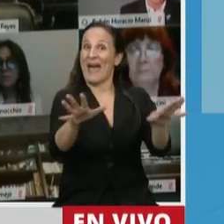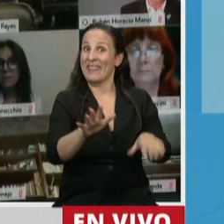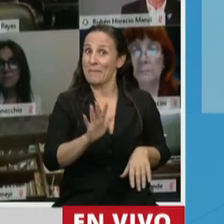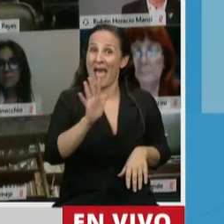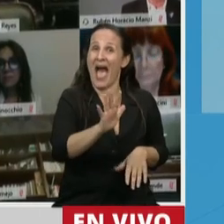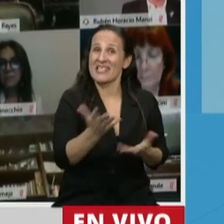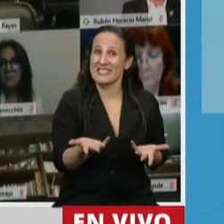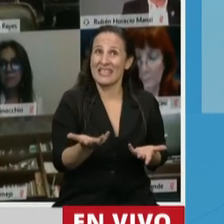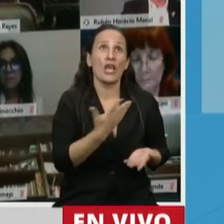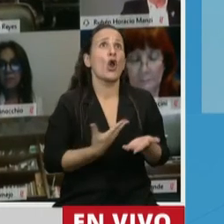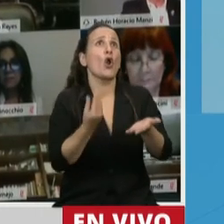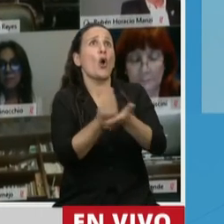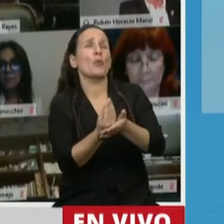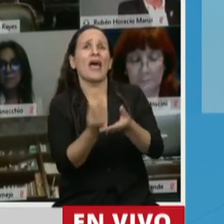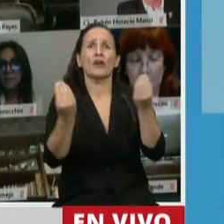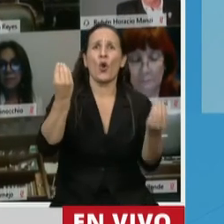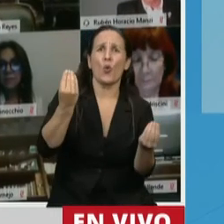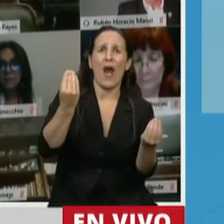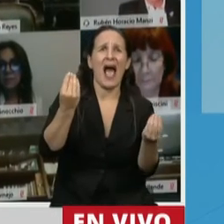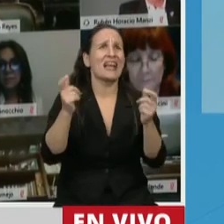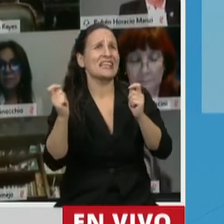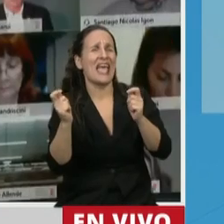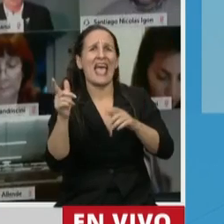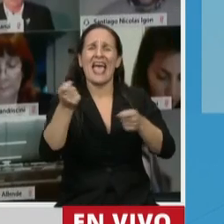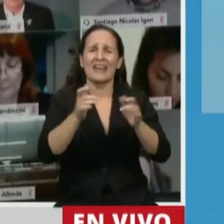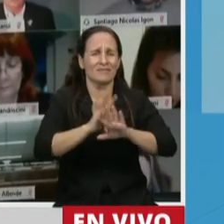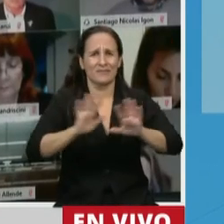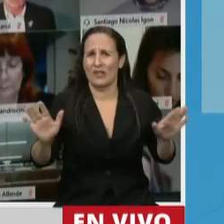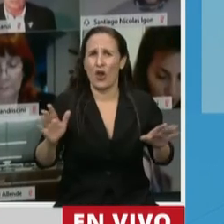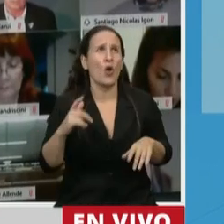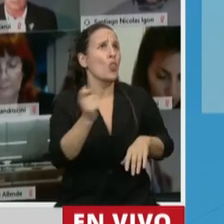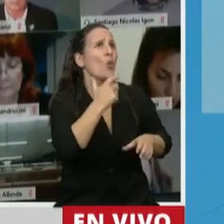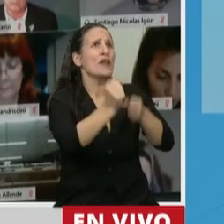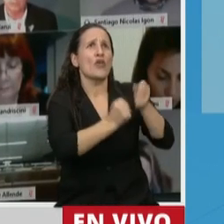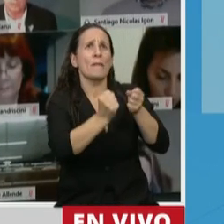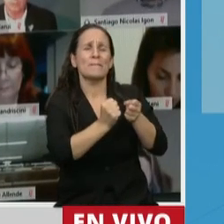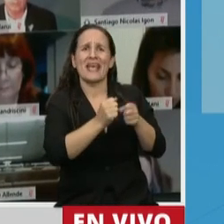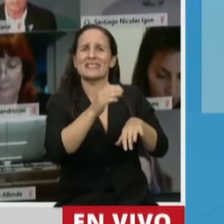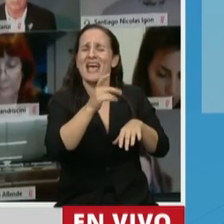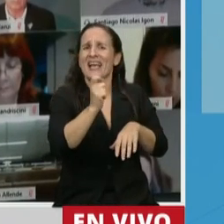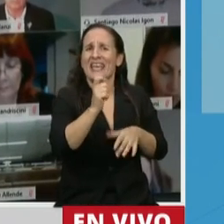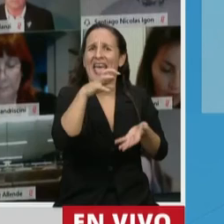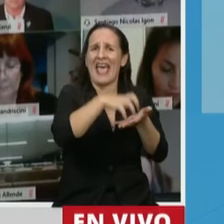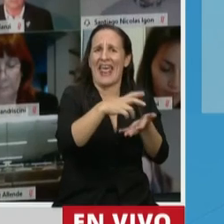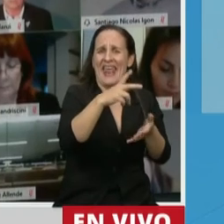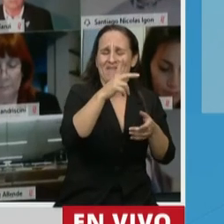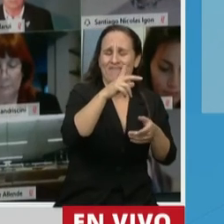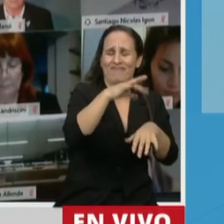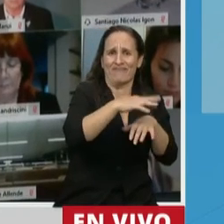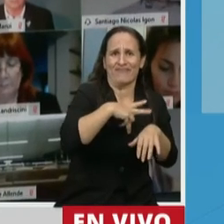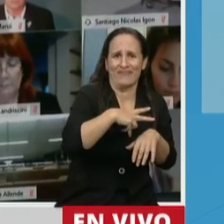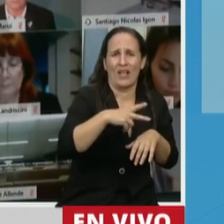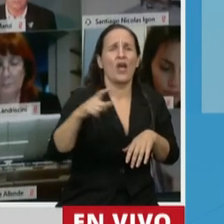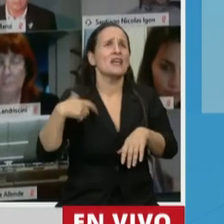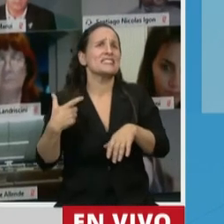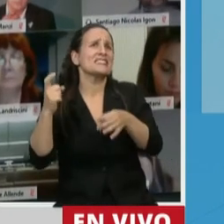a qué gobierno depende un hospital y qué empresario es dueño del sanatorio y a qué gremio está afiliado